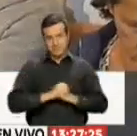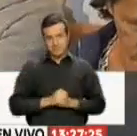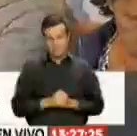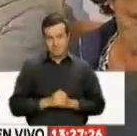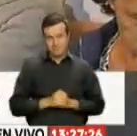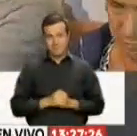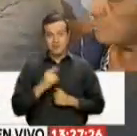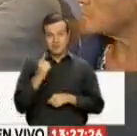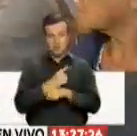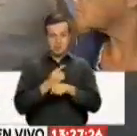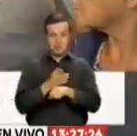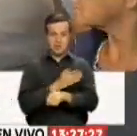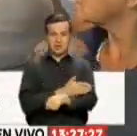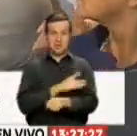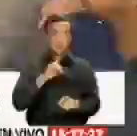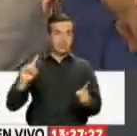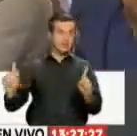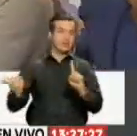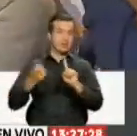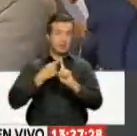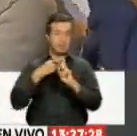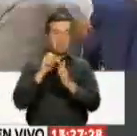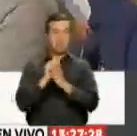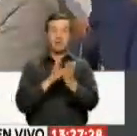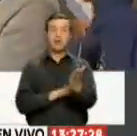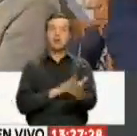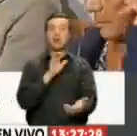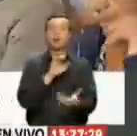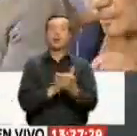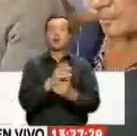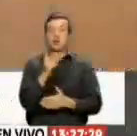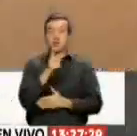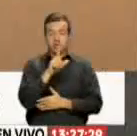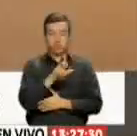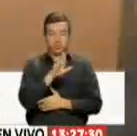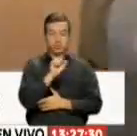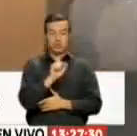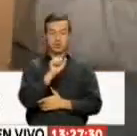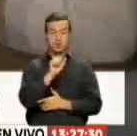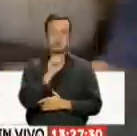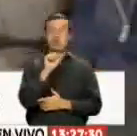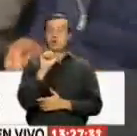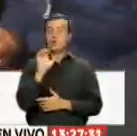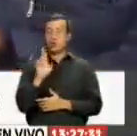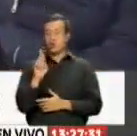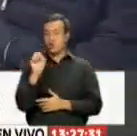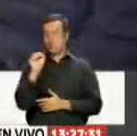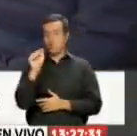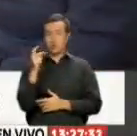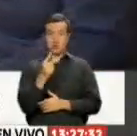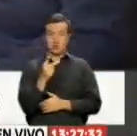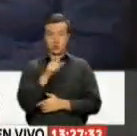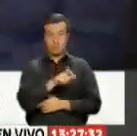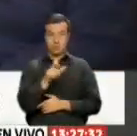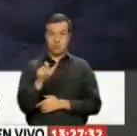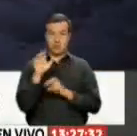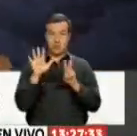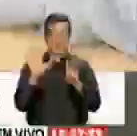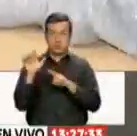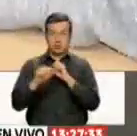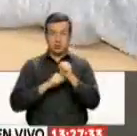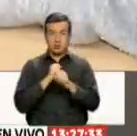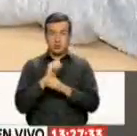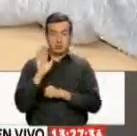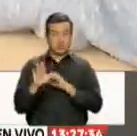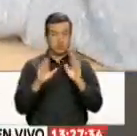Una hora Antes Los primeros En ser parte De este programa Fue el matrimonio Conformado Por Luis Alfredo Hernández Y Rosa Fuentes Con 77 años